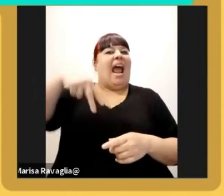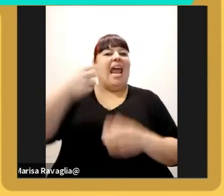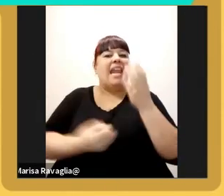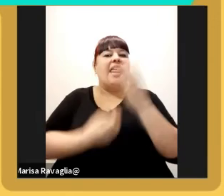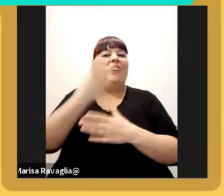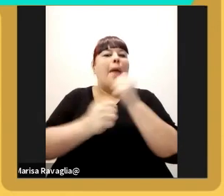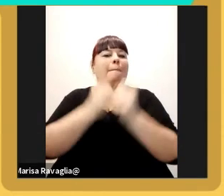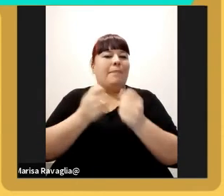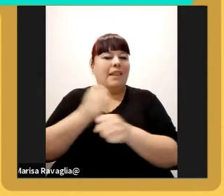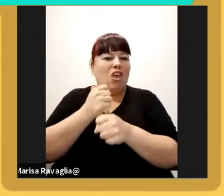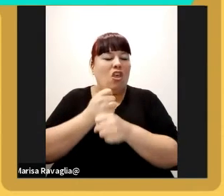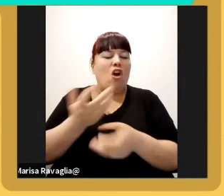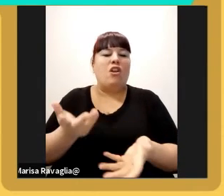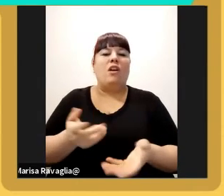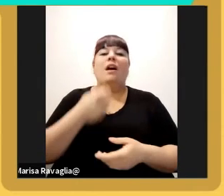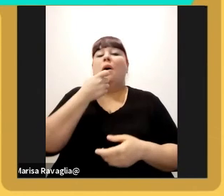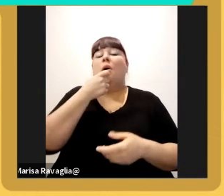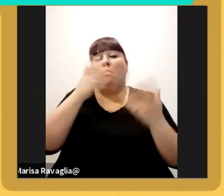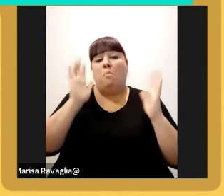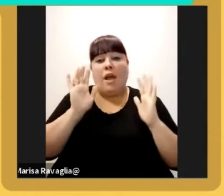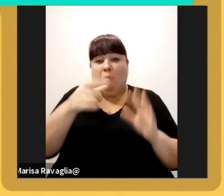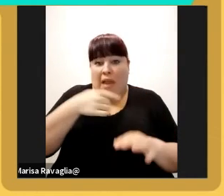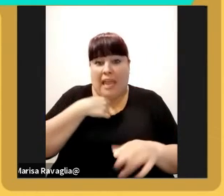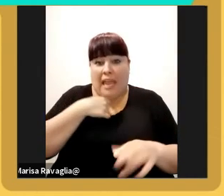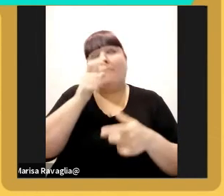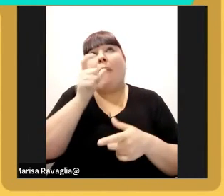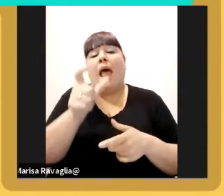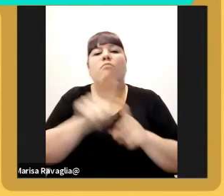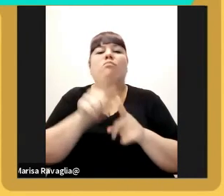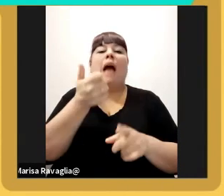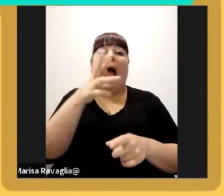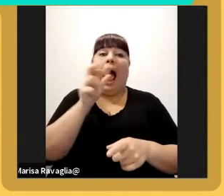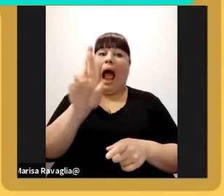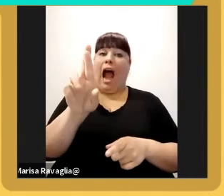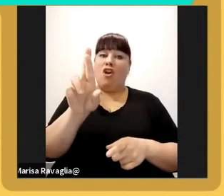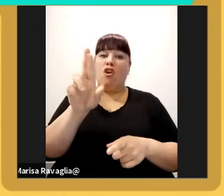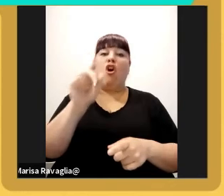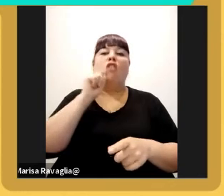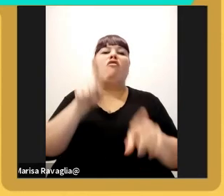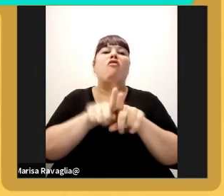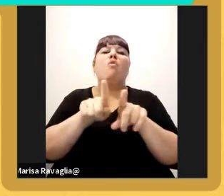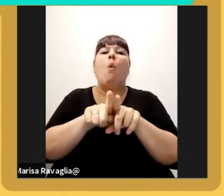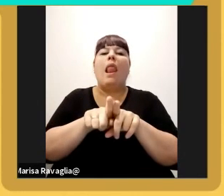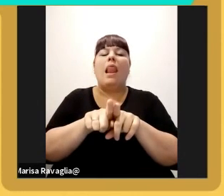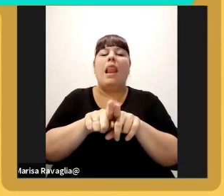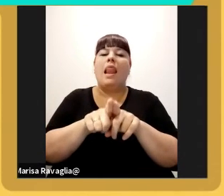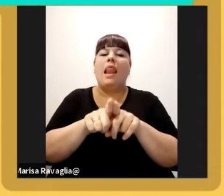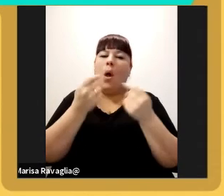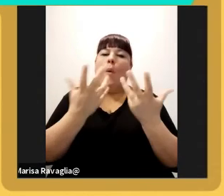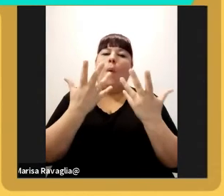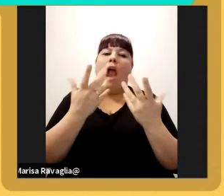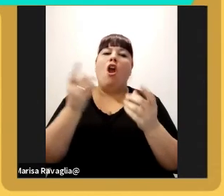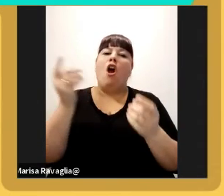darle si querés creo que ARCOR es un buen sinónimo de darle valor agregado a la